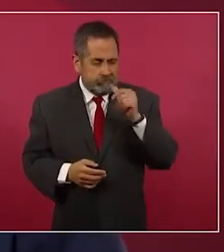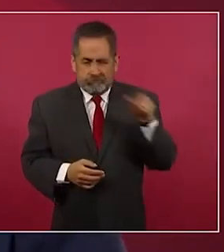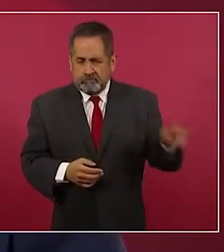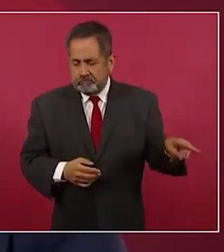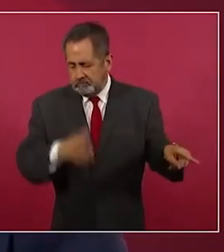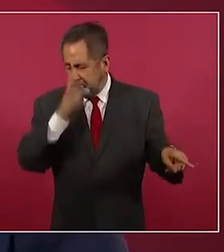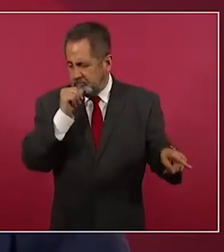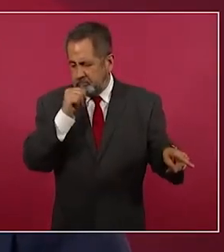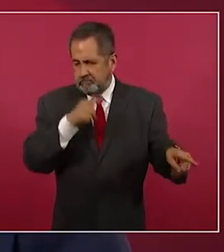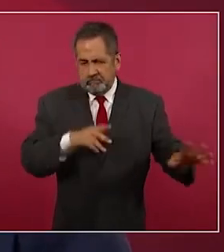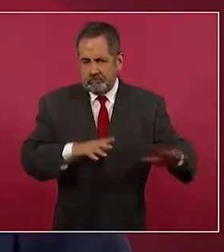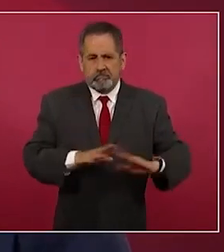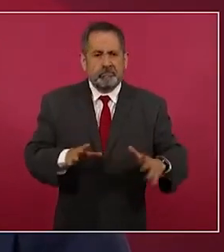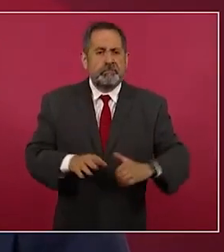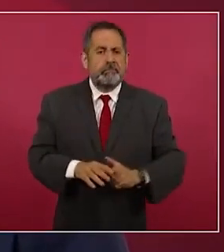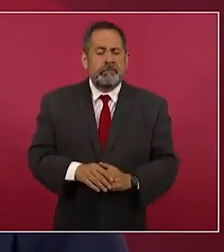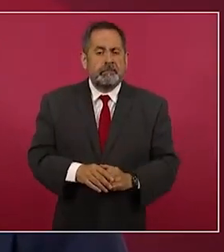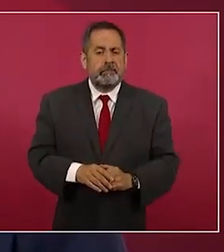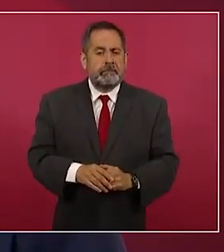los conservadores